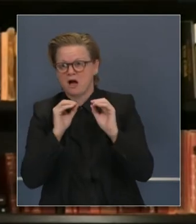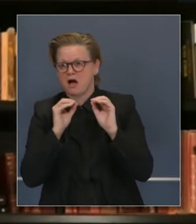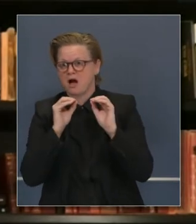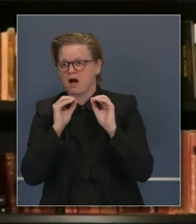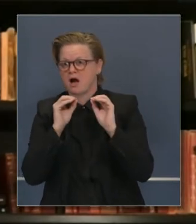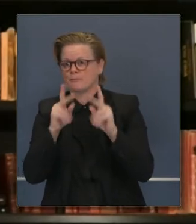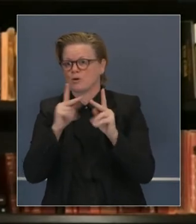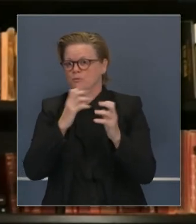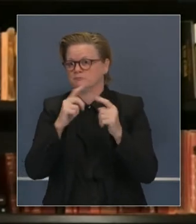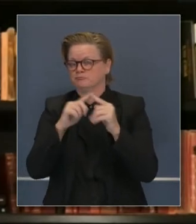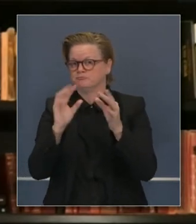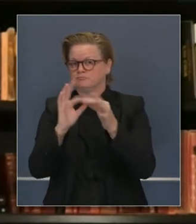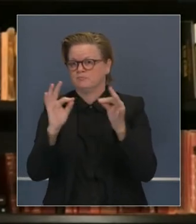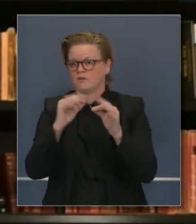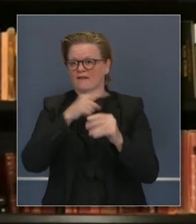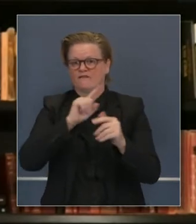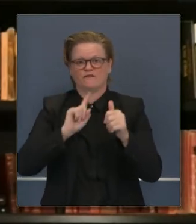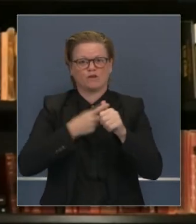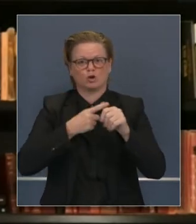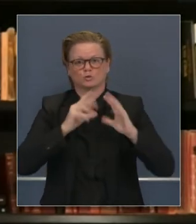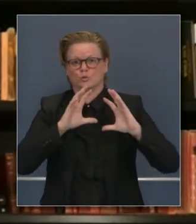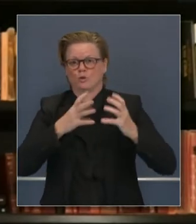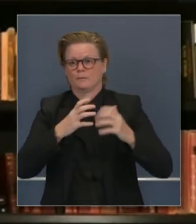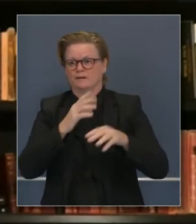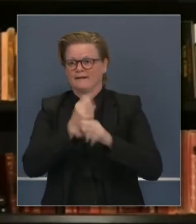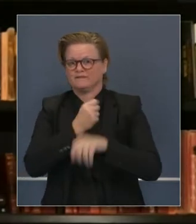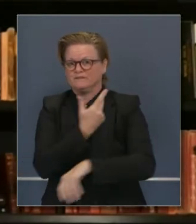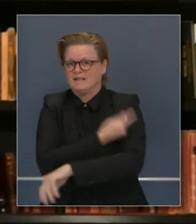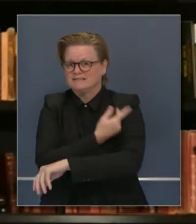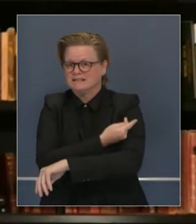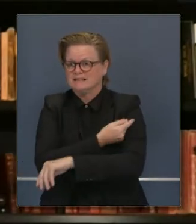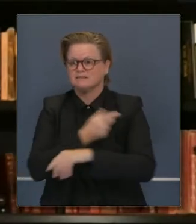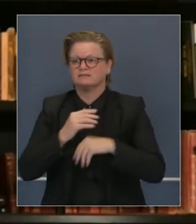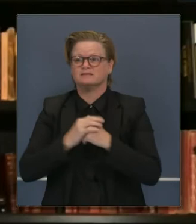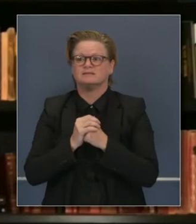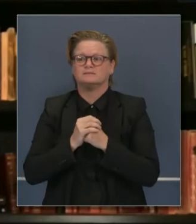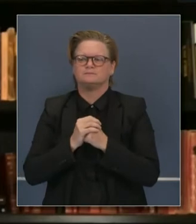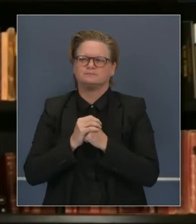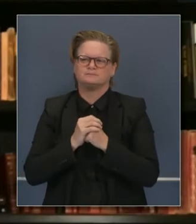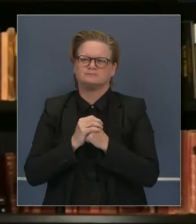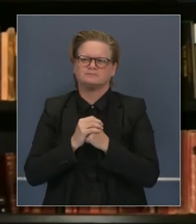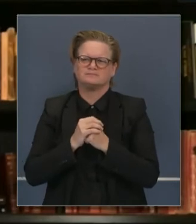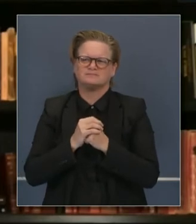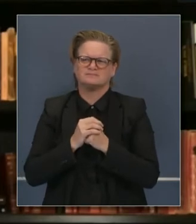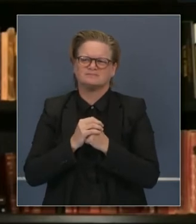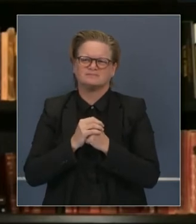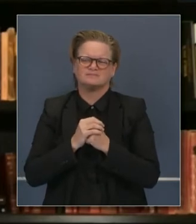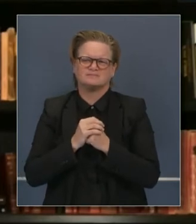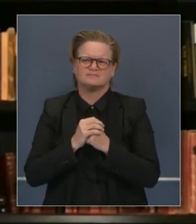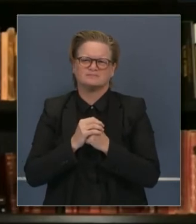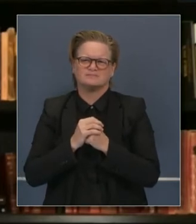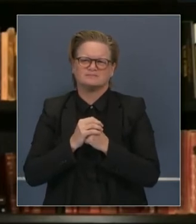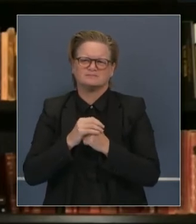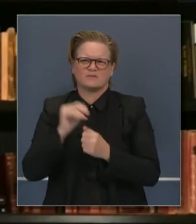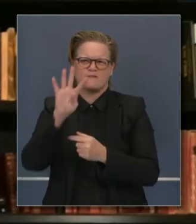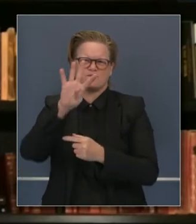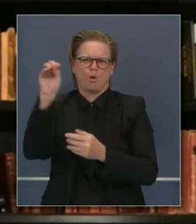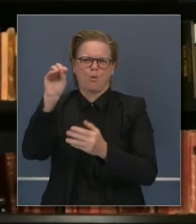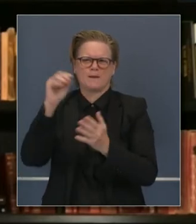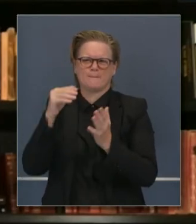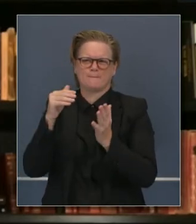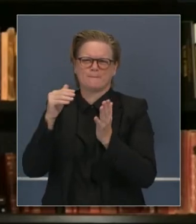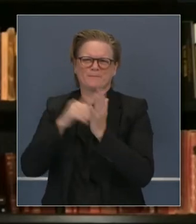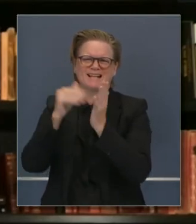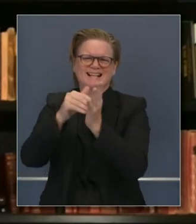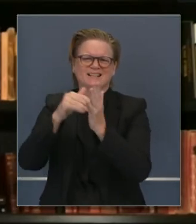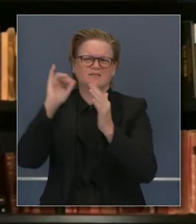la primera tanda de dosis y reflexionar sobre esta cifra de 40 millones de lo que hemos oído